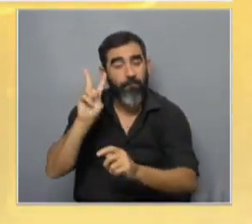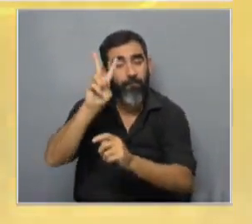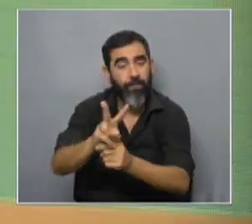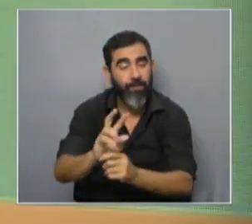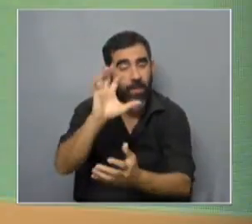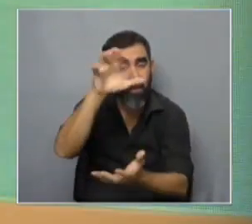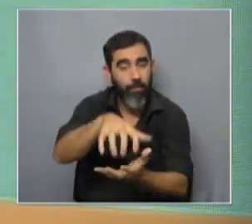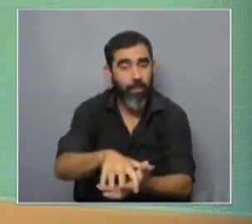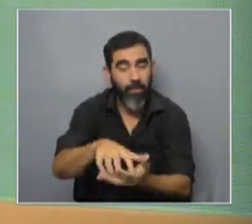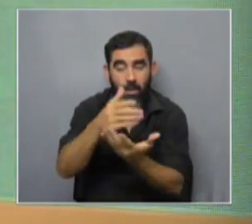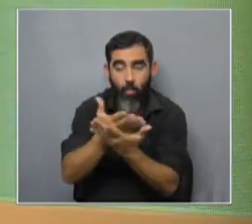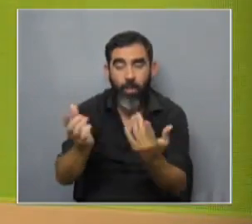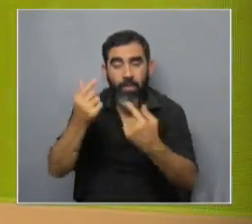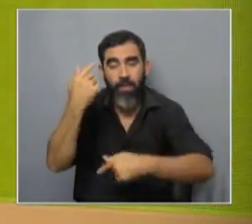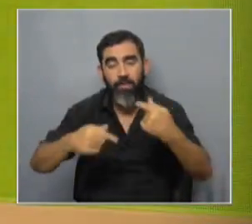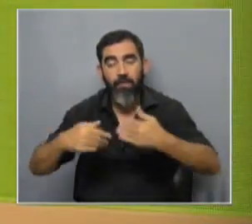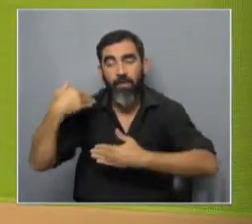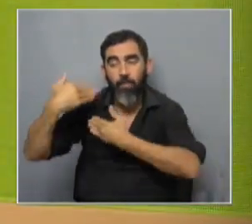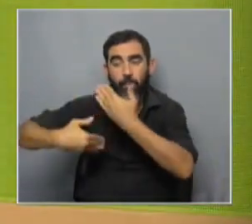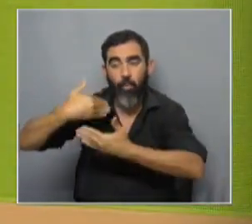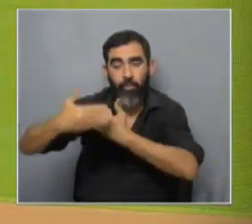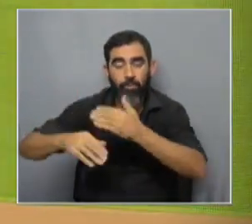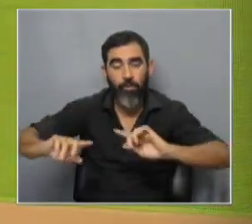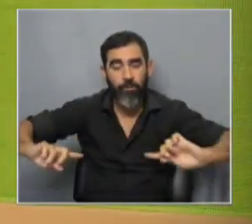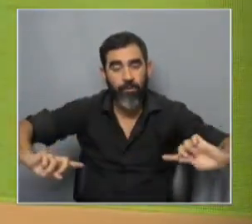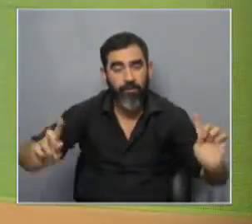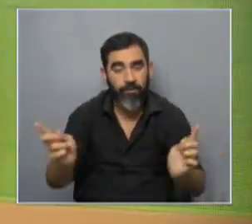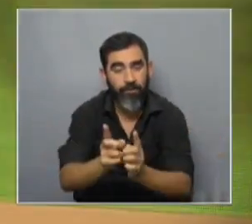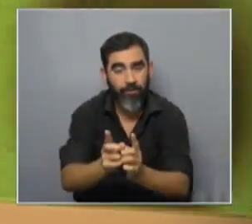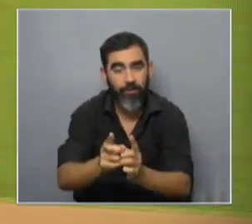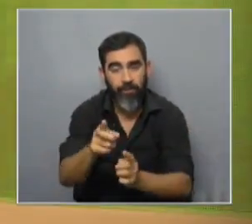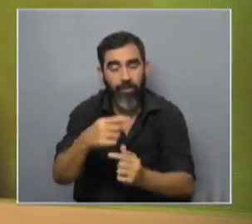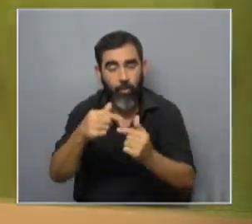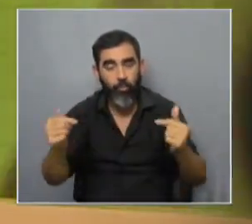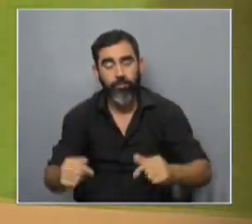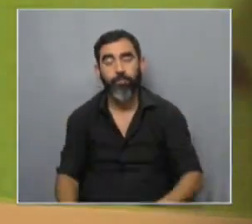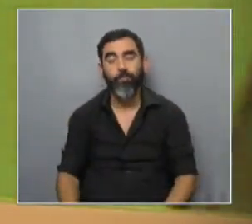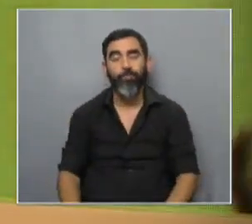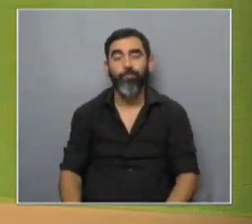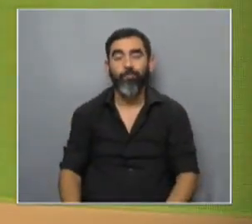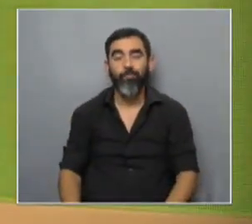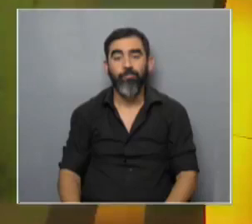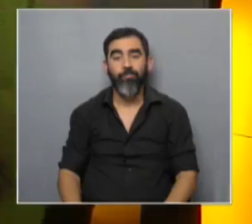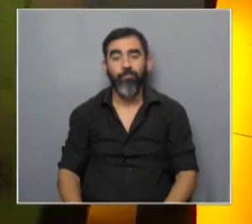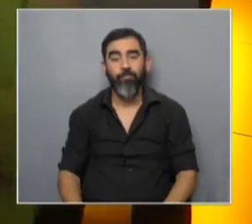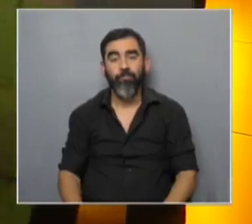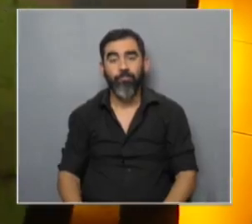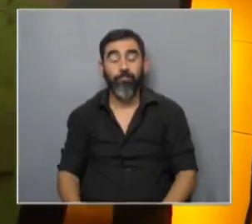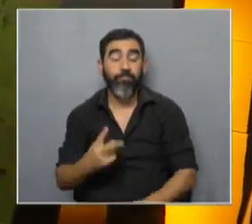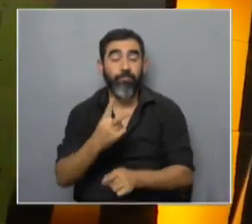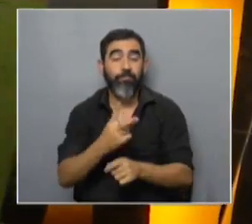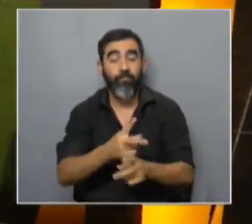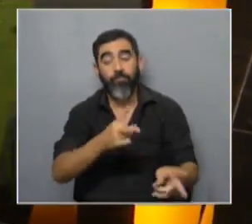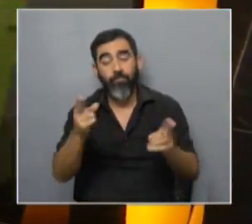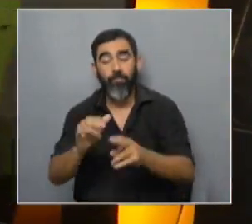planta y nos mostró los diferentes procesos de síntesis de estas moléculas está bueno así que bueno vemos la